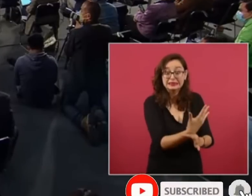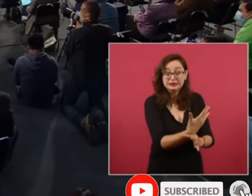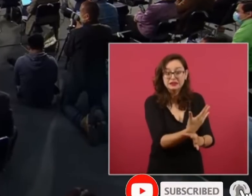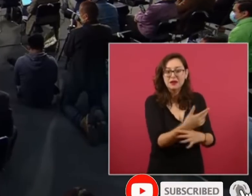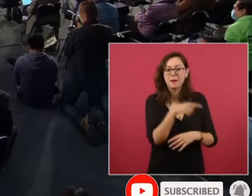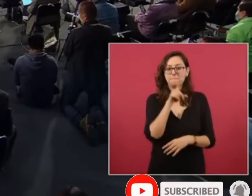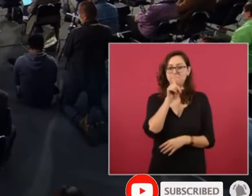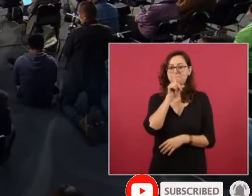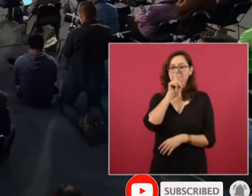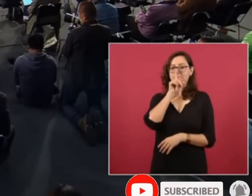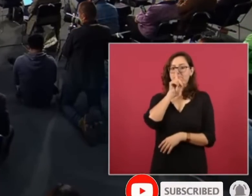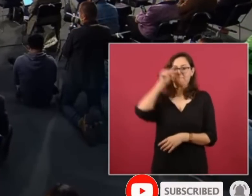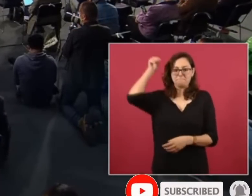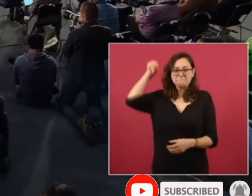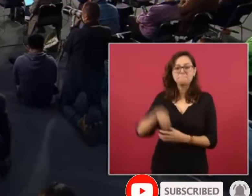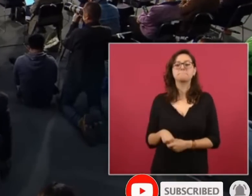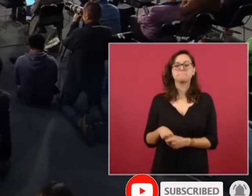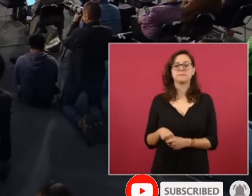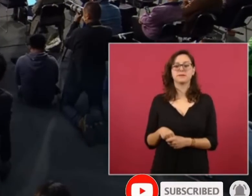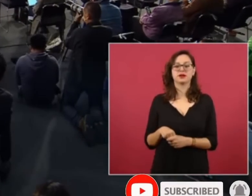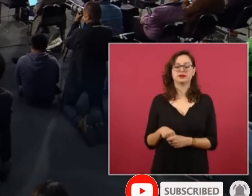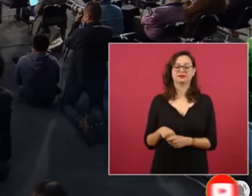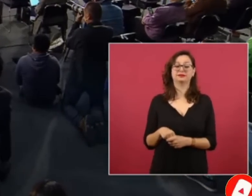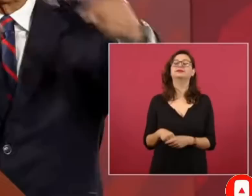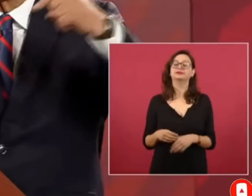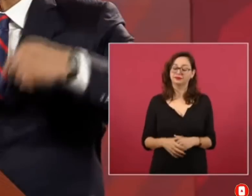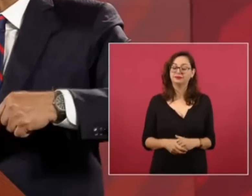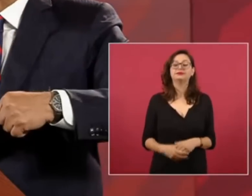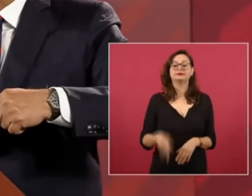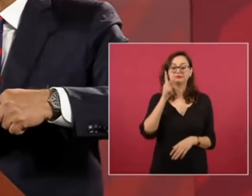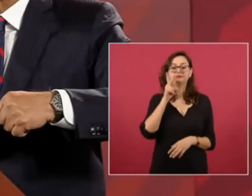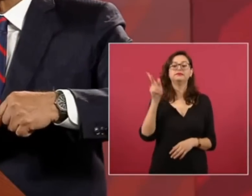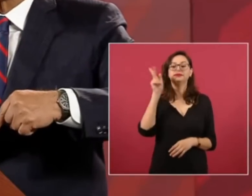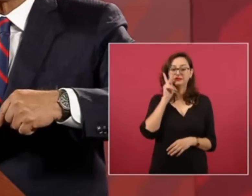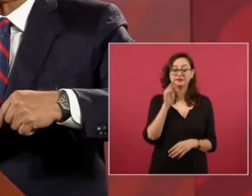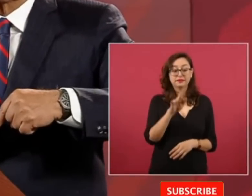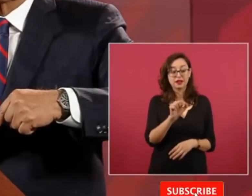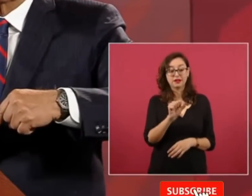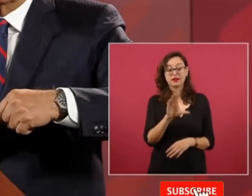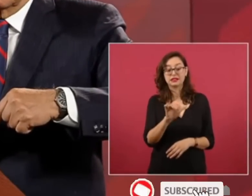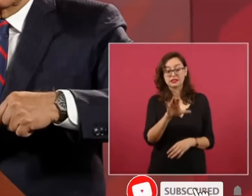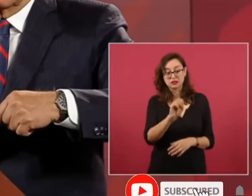y eso que él dijo en ese entonces lo suscribimos nosotros